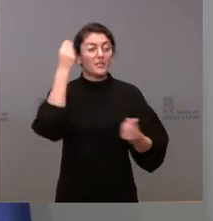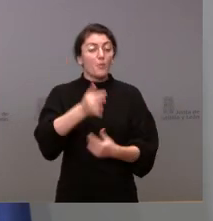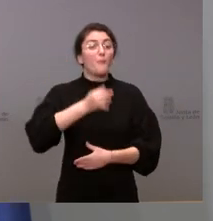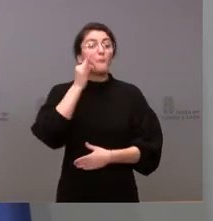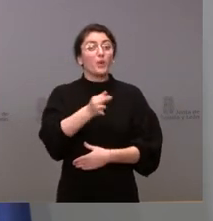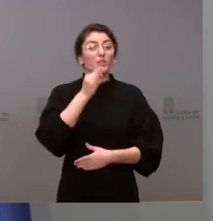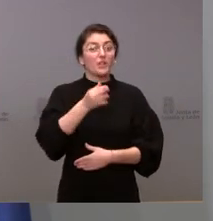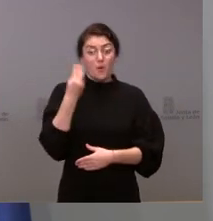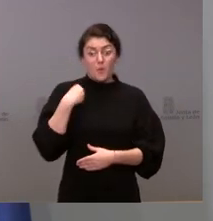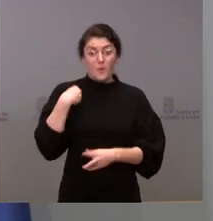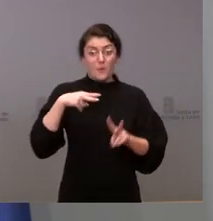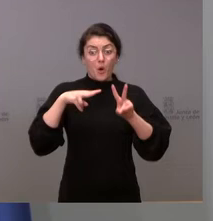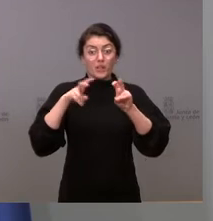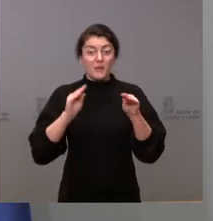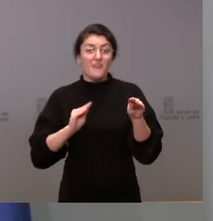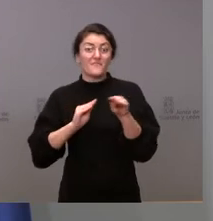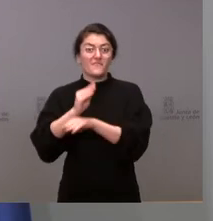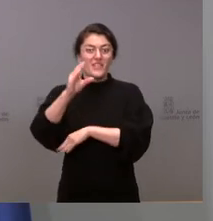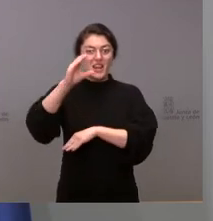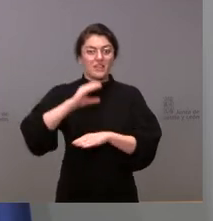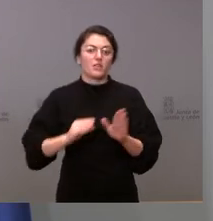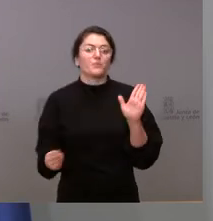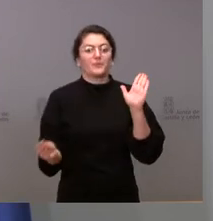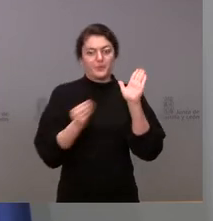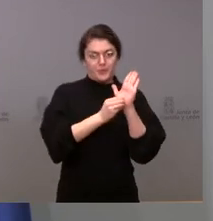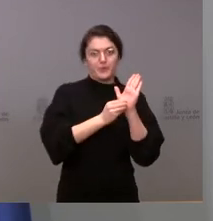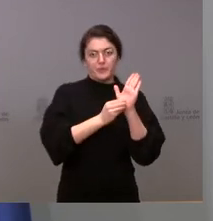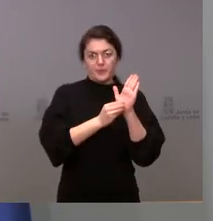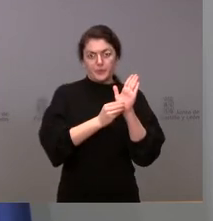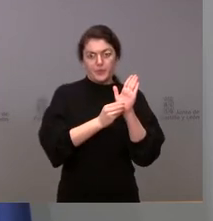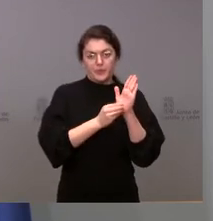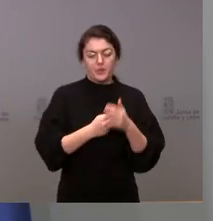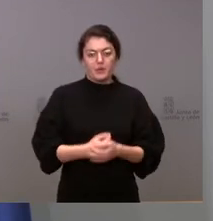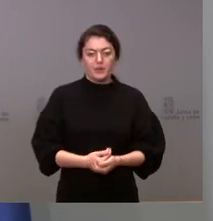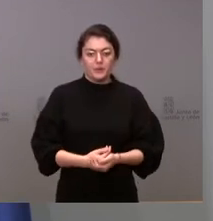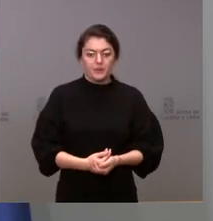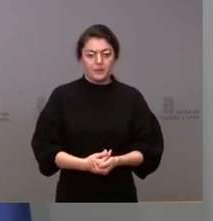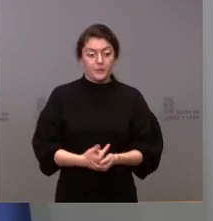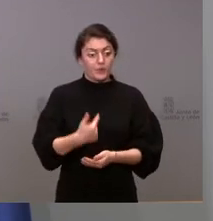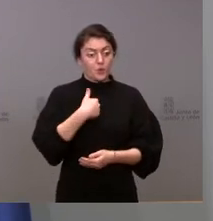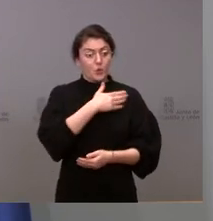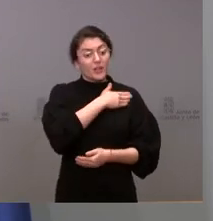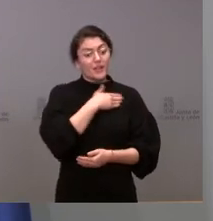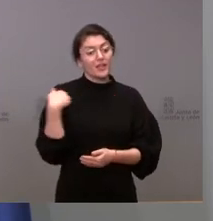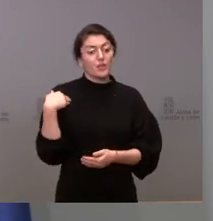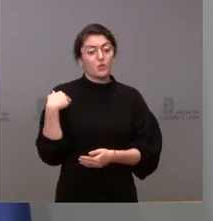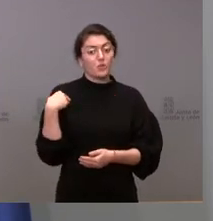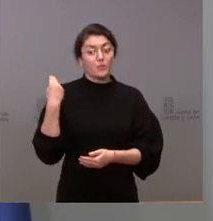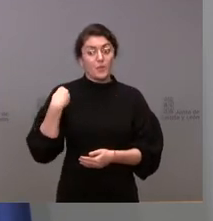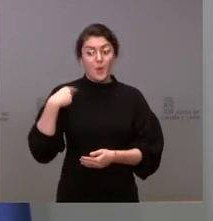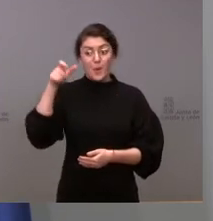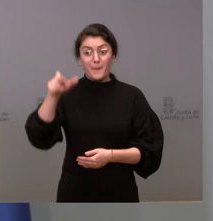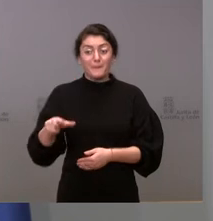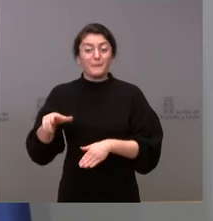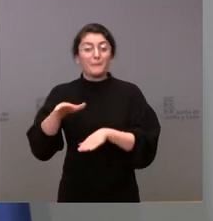se incluyera como objeto de análisis dentro de la conferencia de presidentes. Yo mismo pedí a la ministra que se